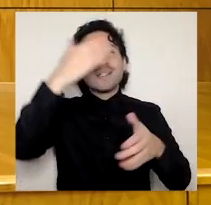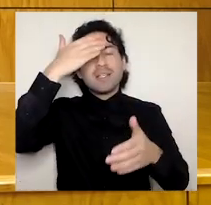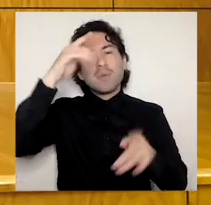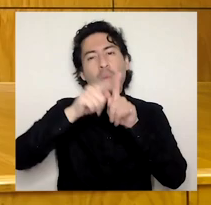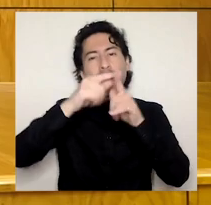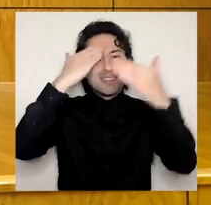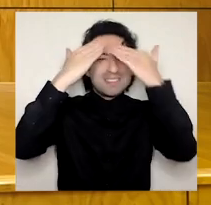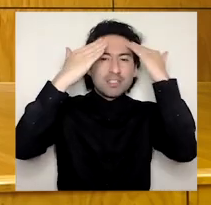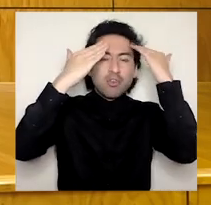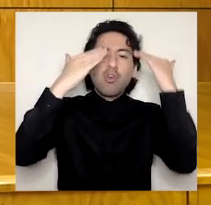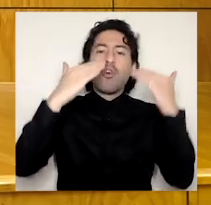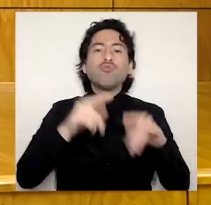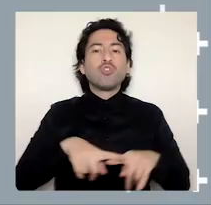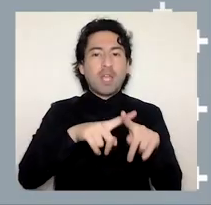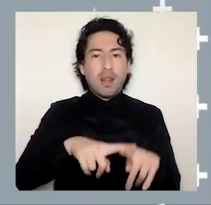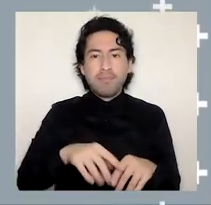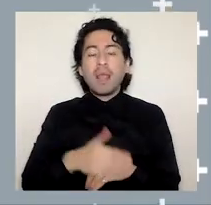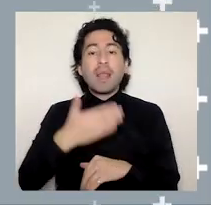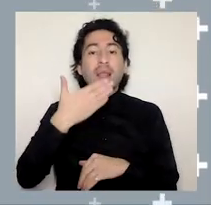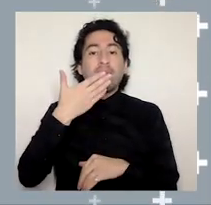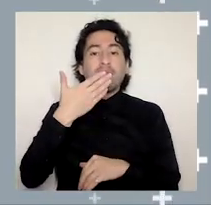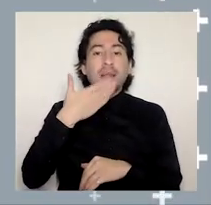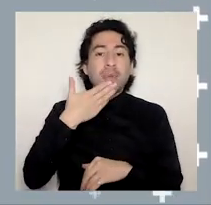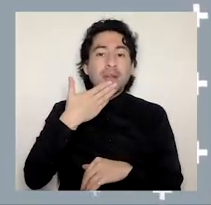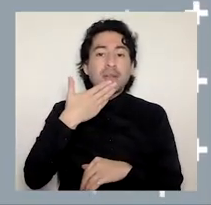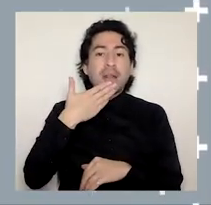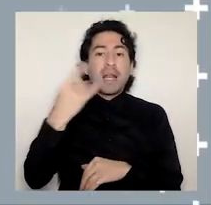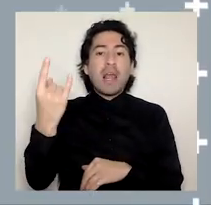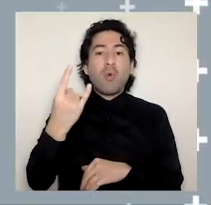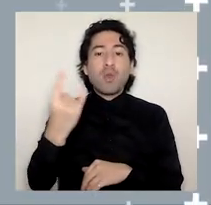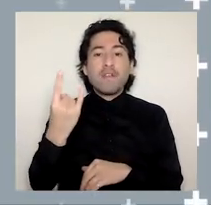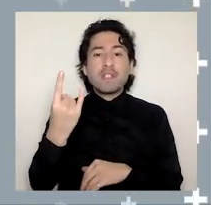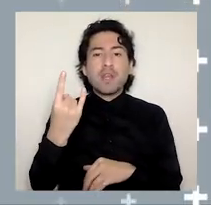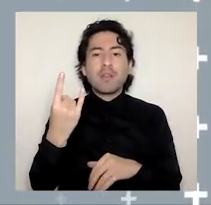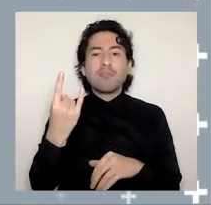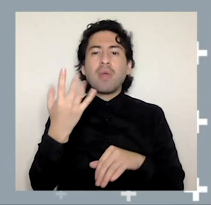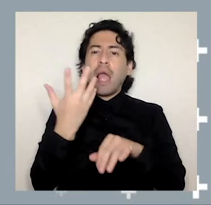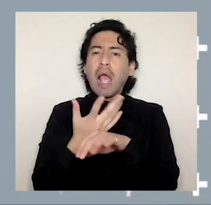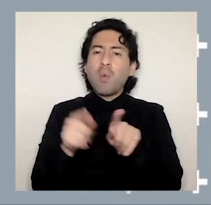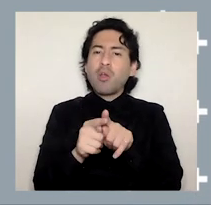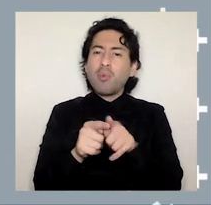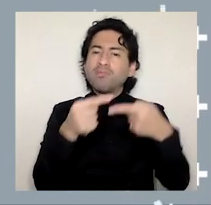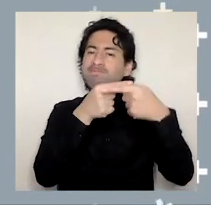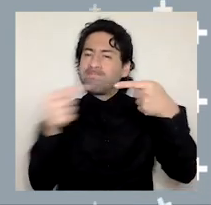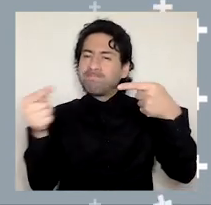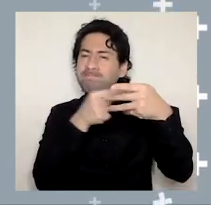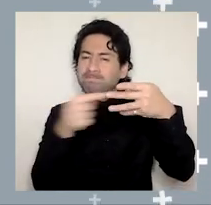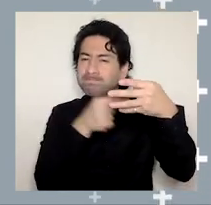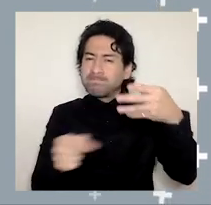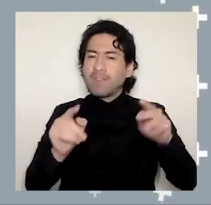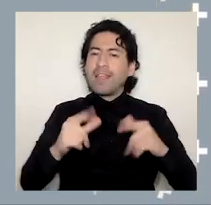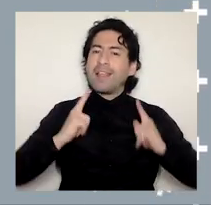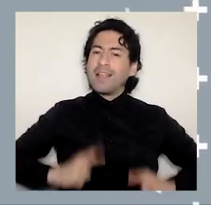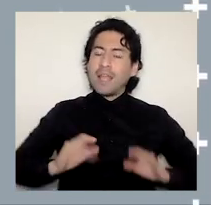implementó un sistema de recesos especiales que ha permitido descomprimir la carga laboral y académica el